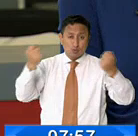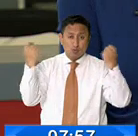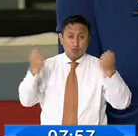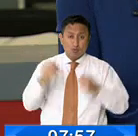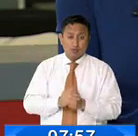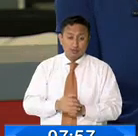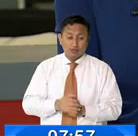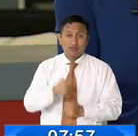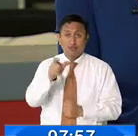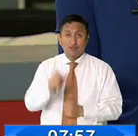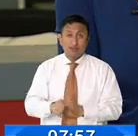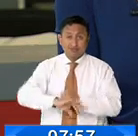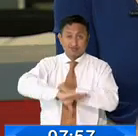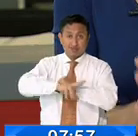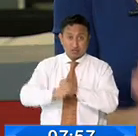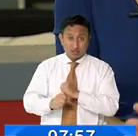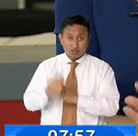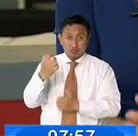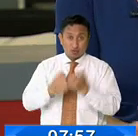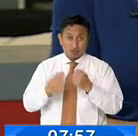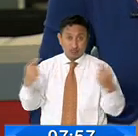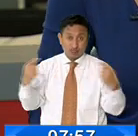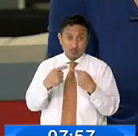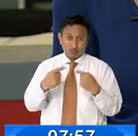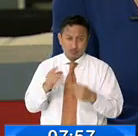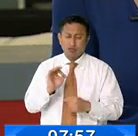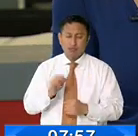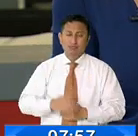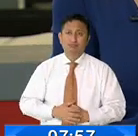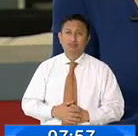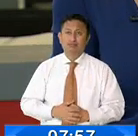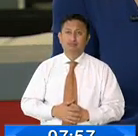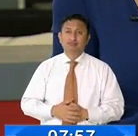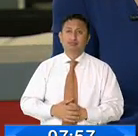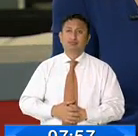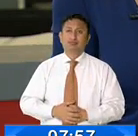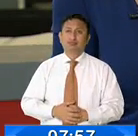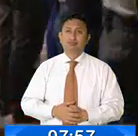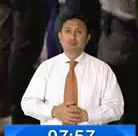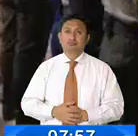no se registraron ni saqueos ni enfrentamientos entre los aficionados.